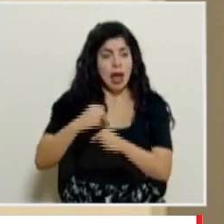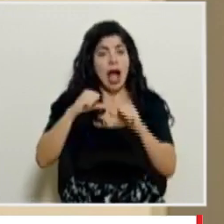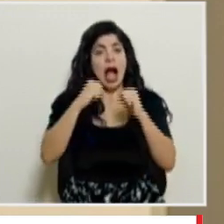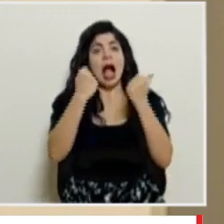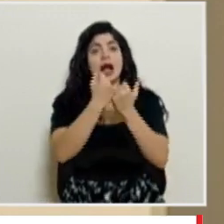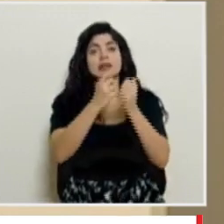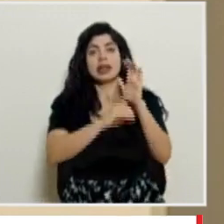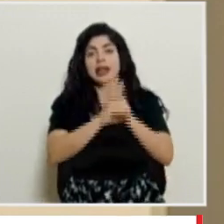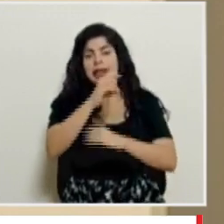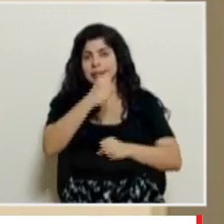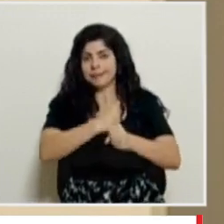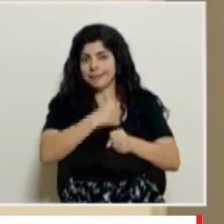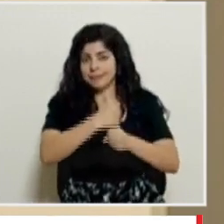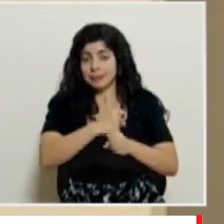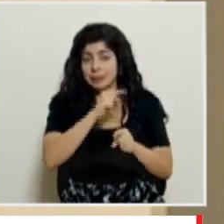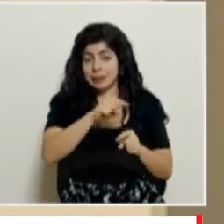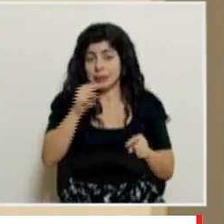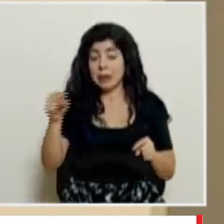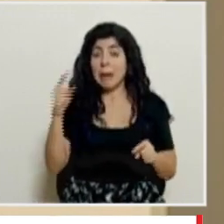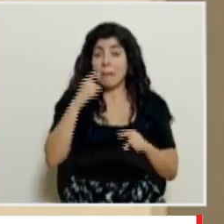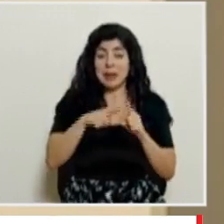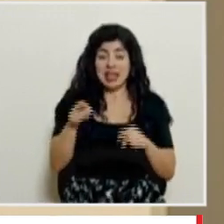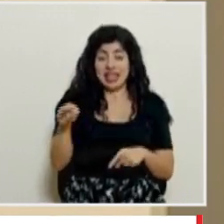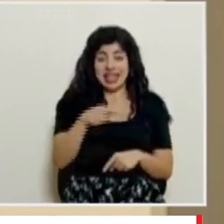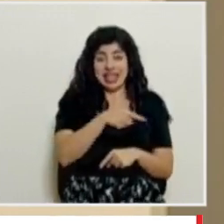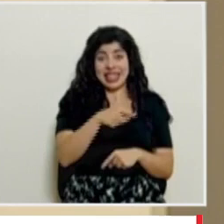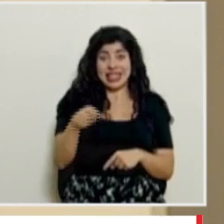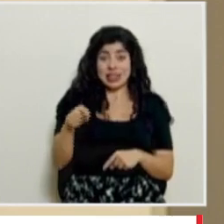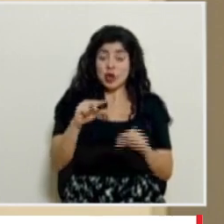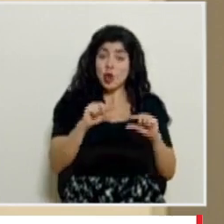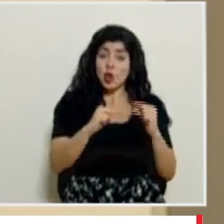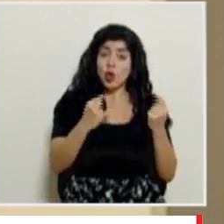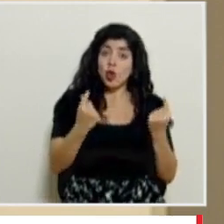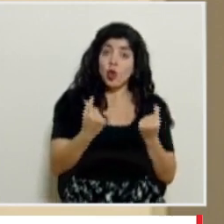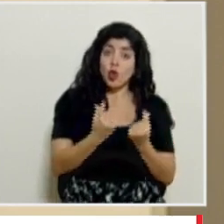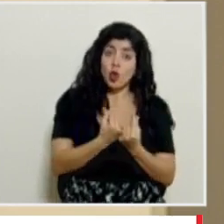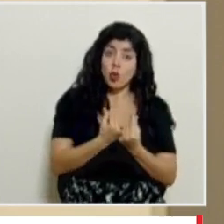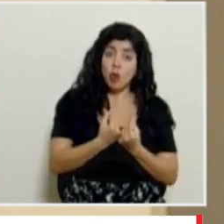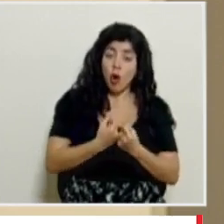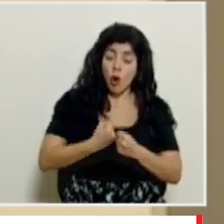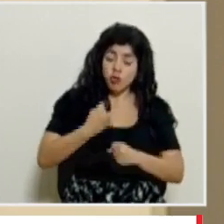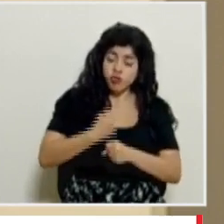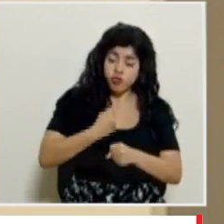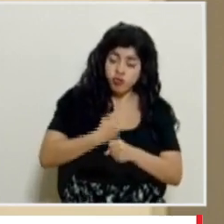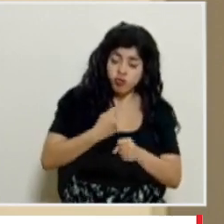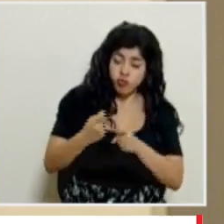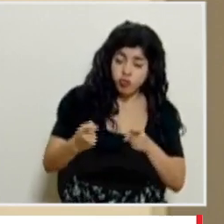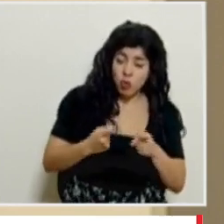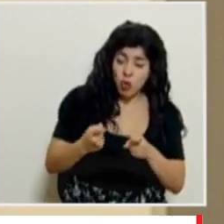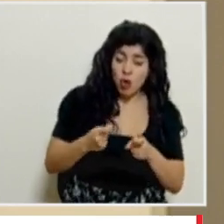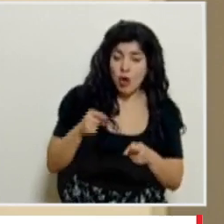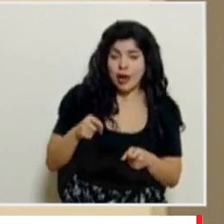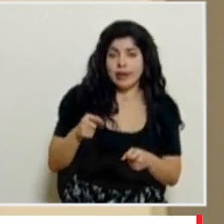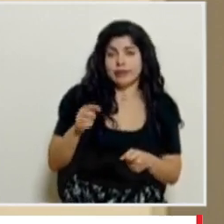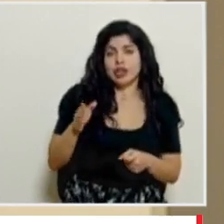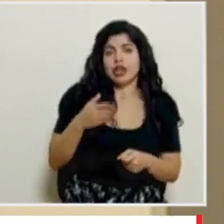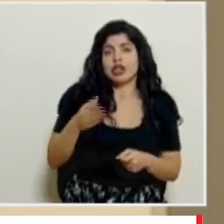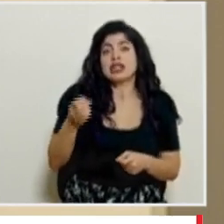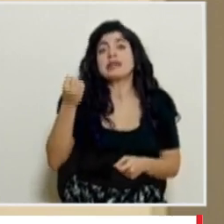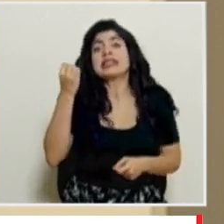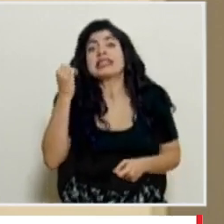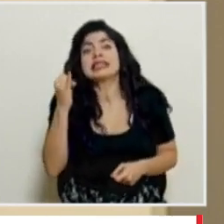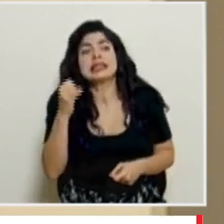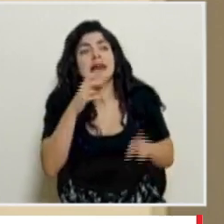asociaciones de desarrollo, pero de nada sirve que los grupos organizados estén trabajando en los controles si nosotros estamos